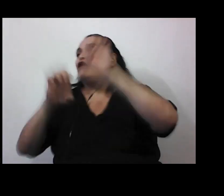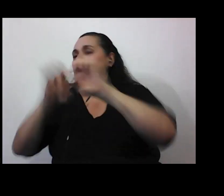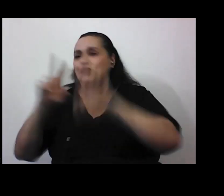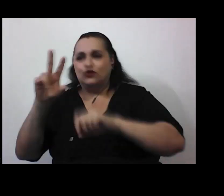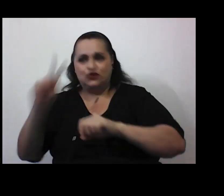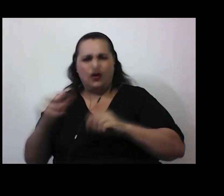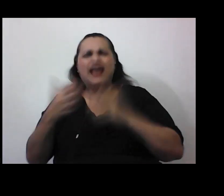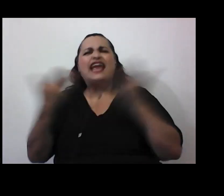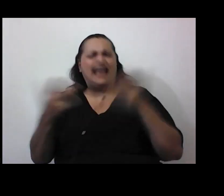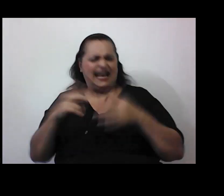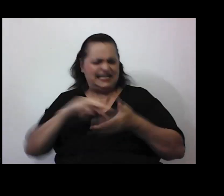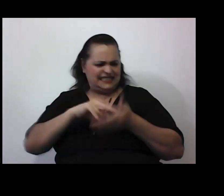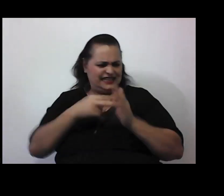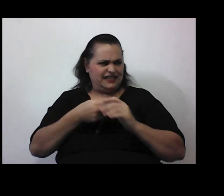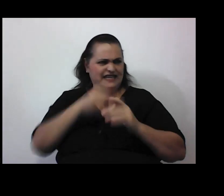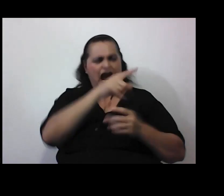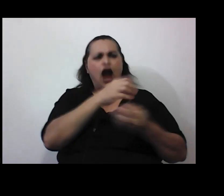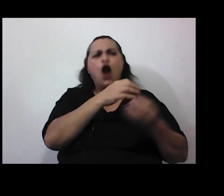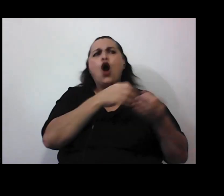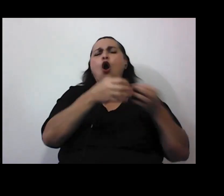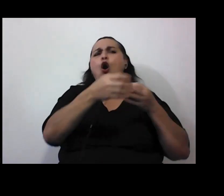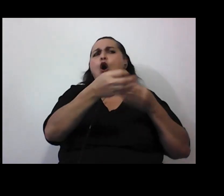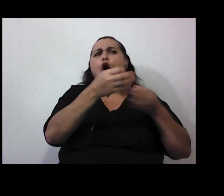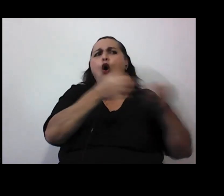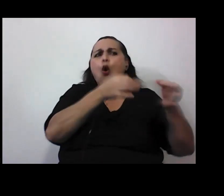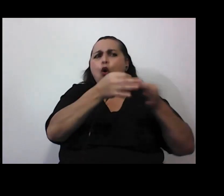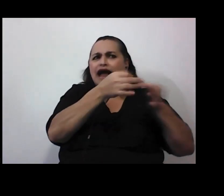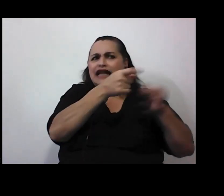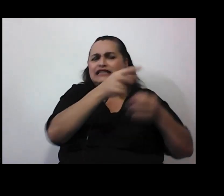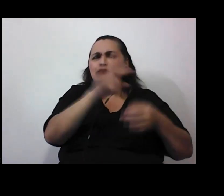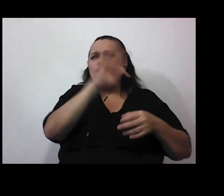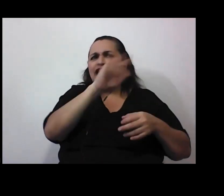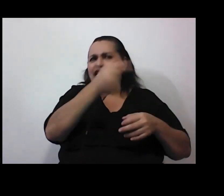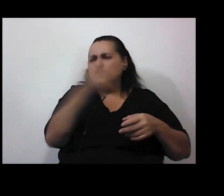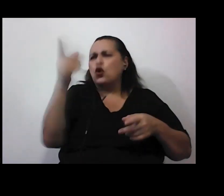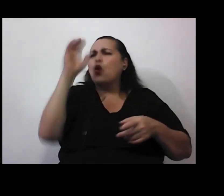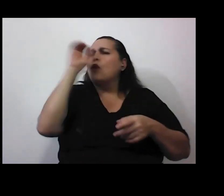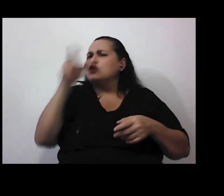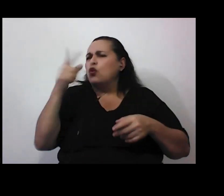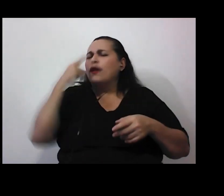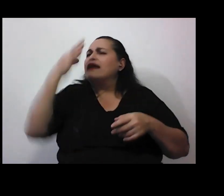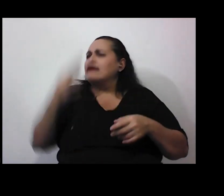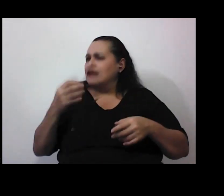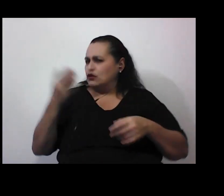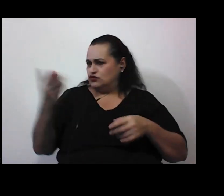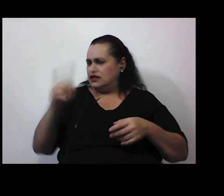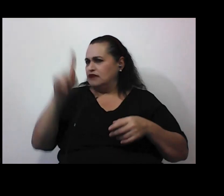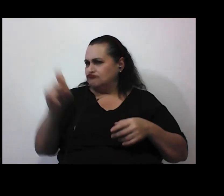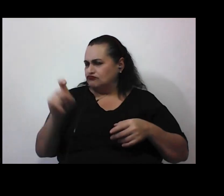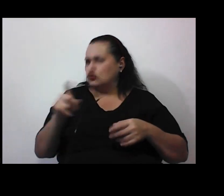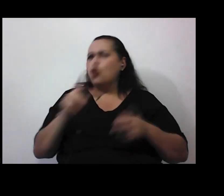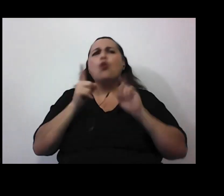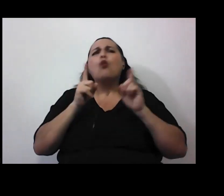es un organismo transgénico? eso no sirve para nada ¿qué crees vos? ¿qué opinás? ¿qué te parece? ¿qué restaurante